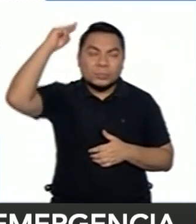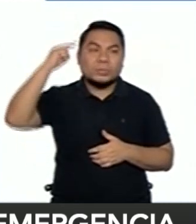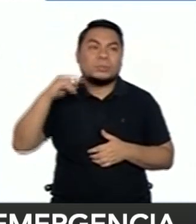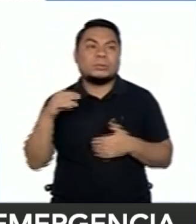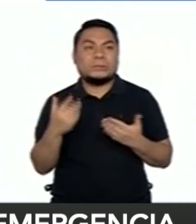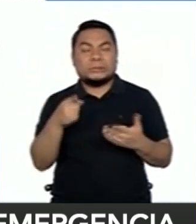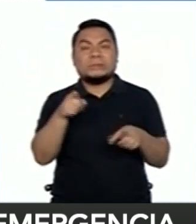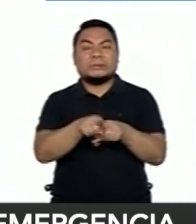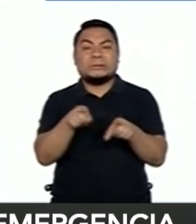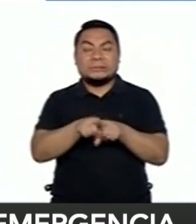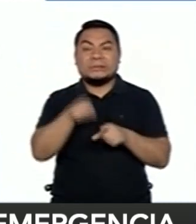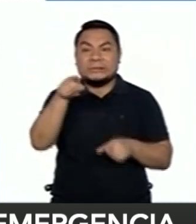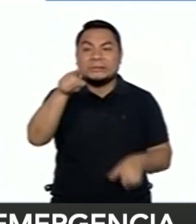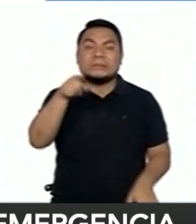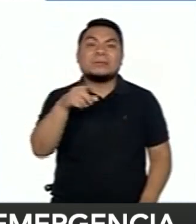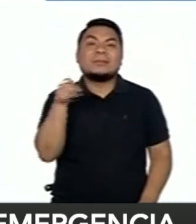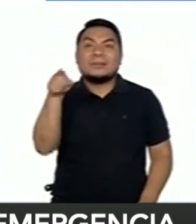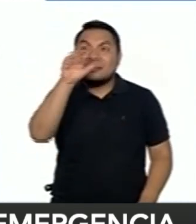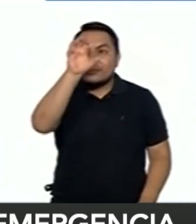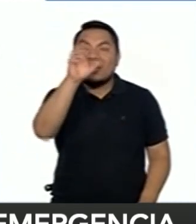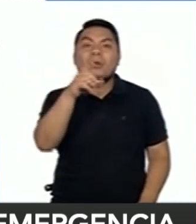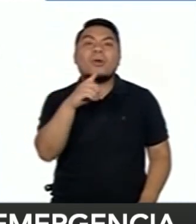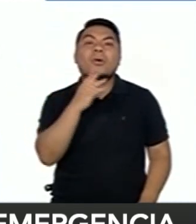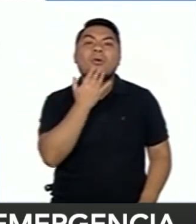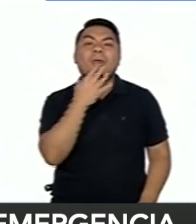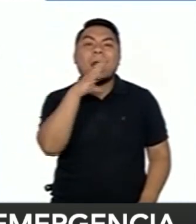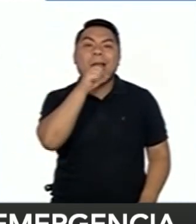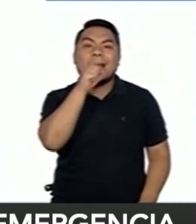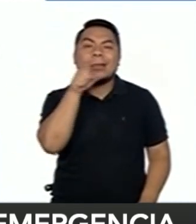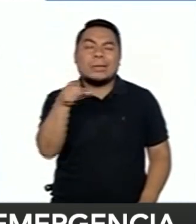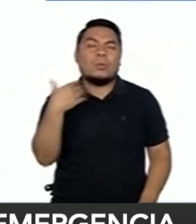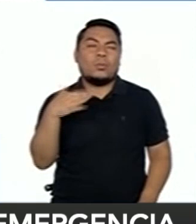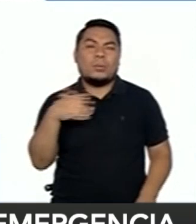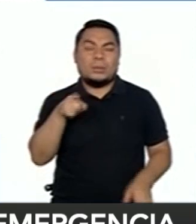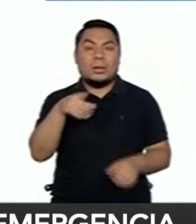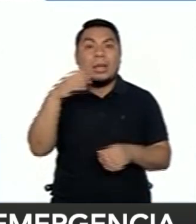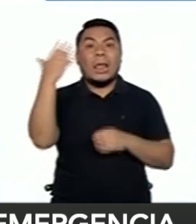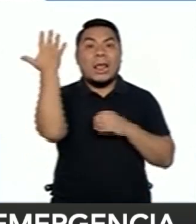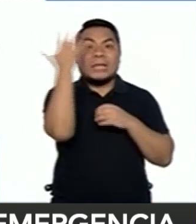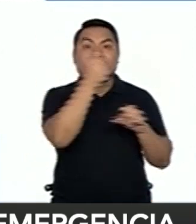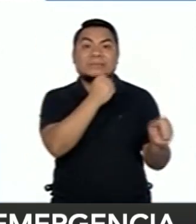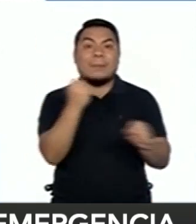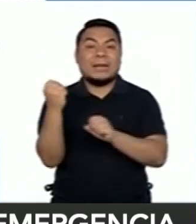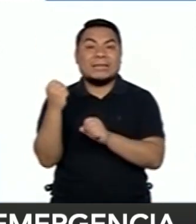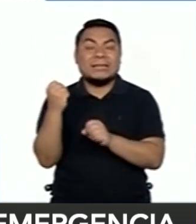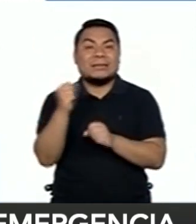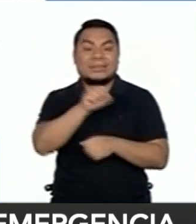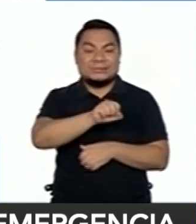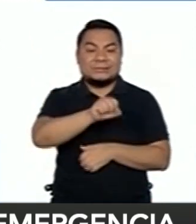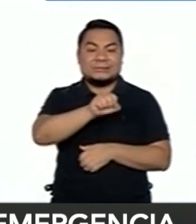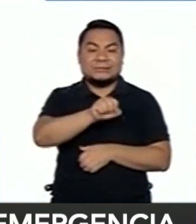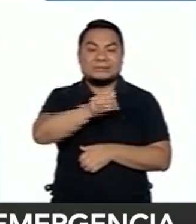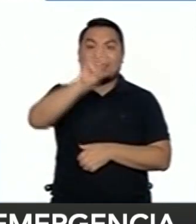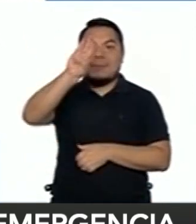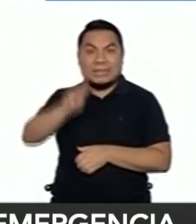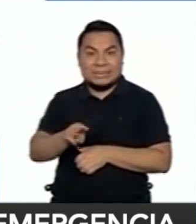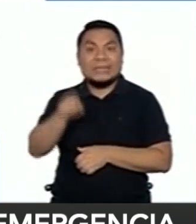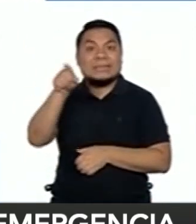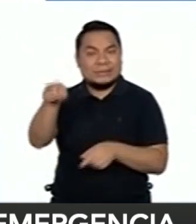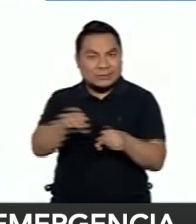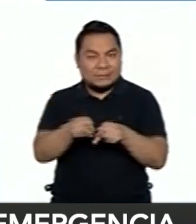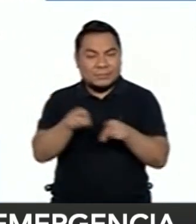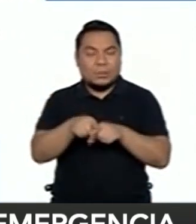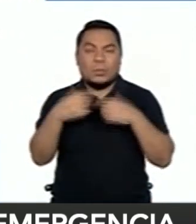que son las regiones que hay que prestarle, y San Martín, la región San Martín. Entonces, tenemos ahí seis